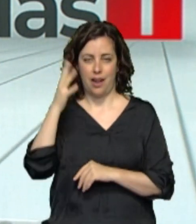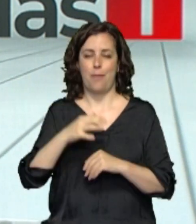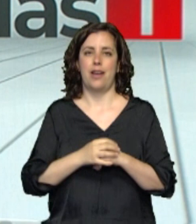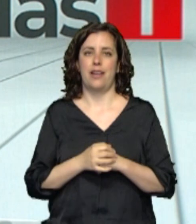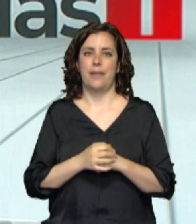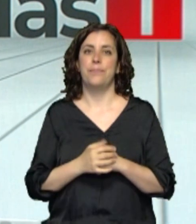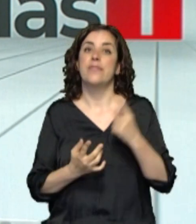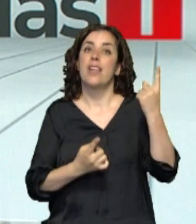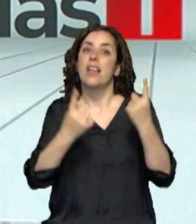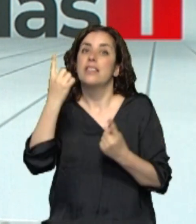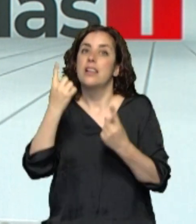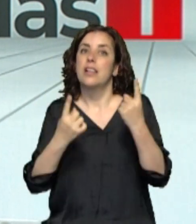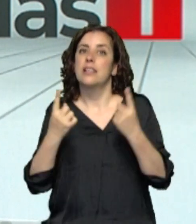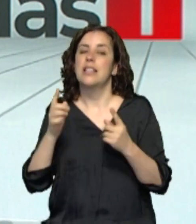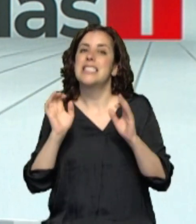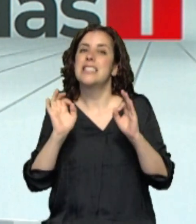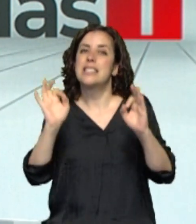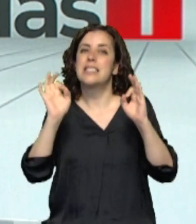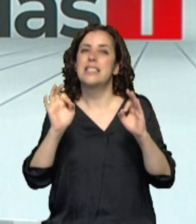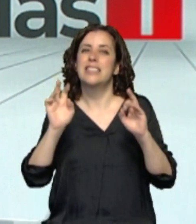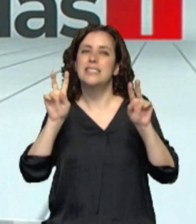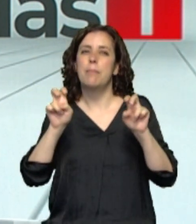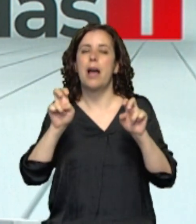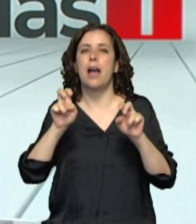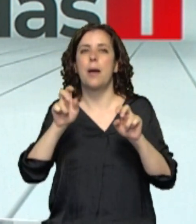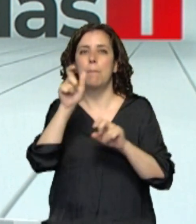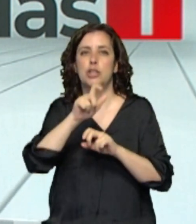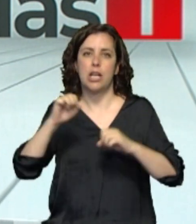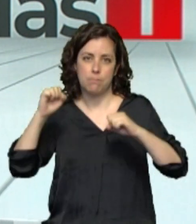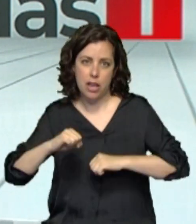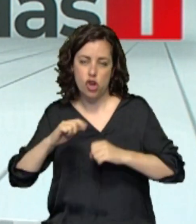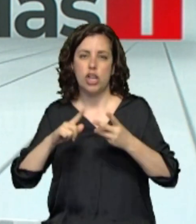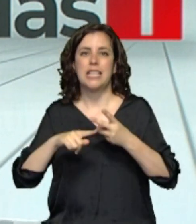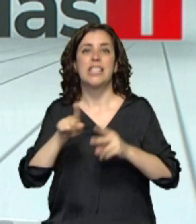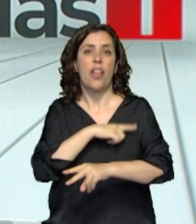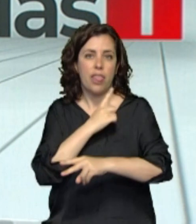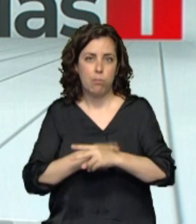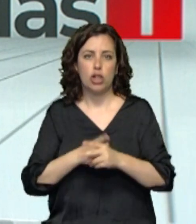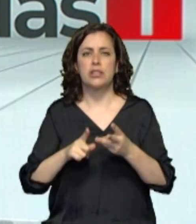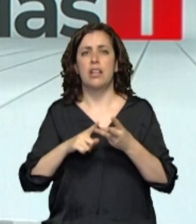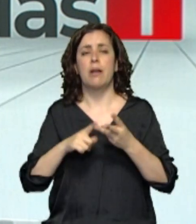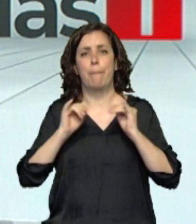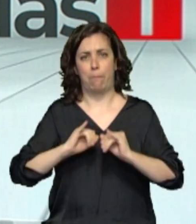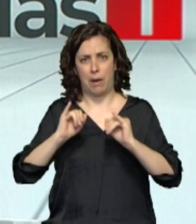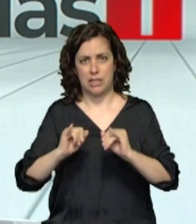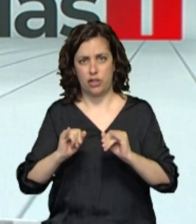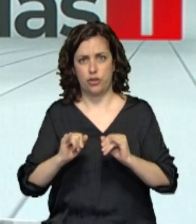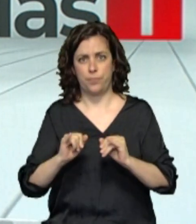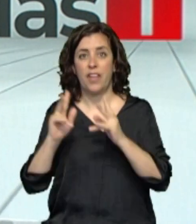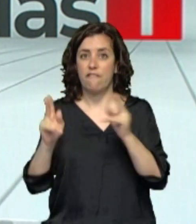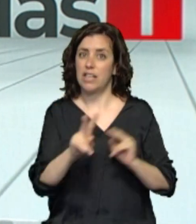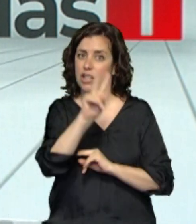sí, excepciones para los mayores en cuanto al deporte y también a los paseos. En la fase 2, como decimos, habrá unas franjas